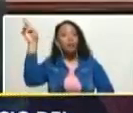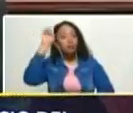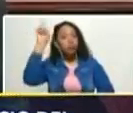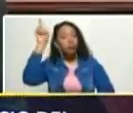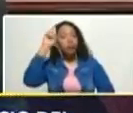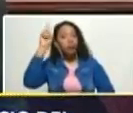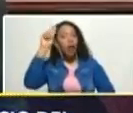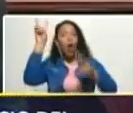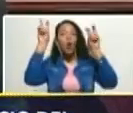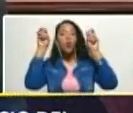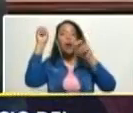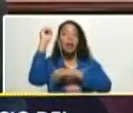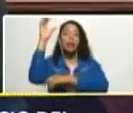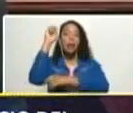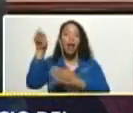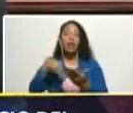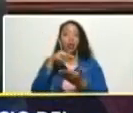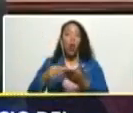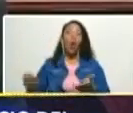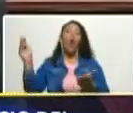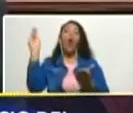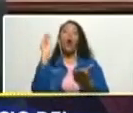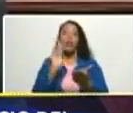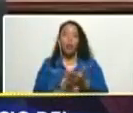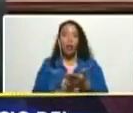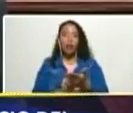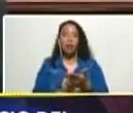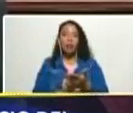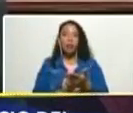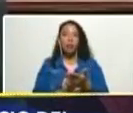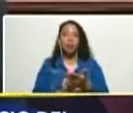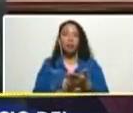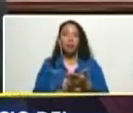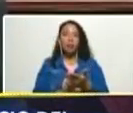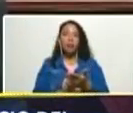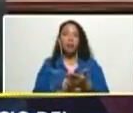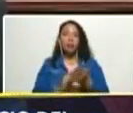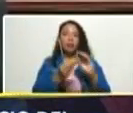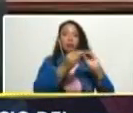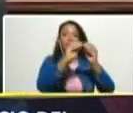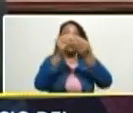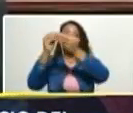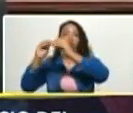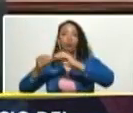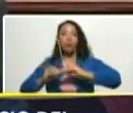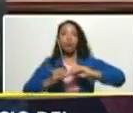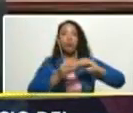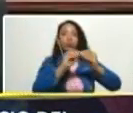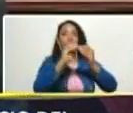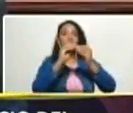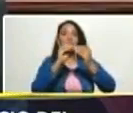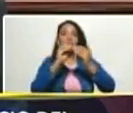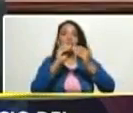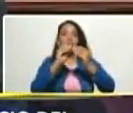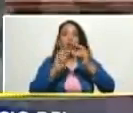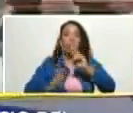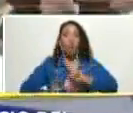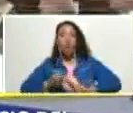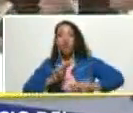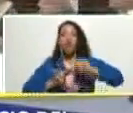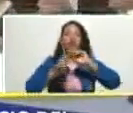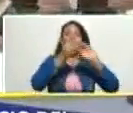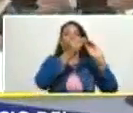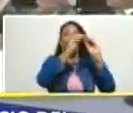nueva asamblea nacional se restituirá se reconstruirá